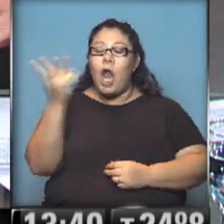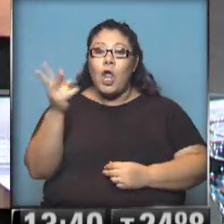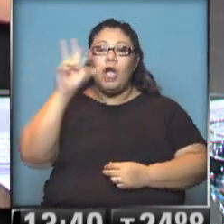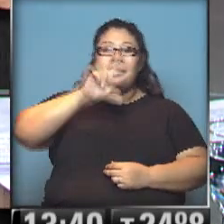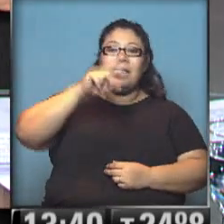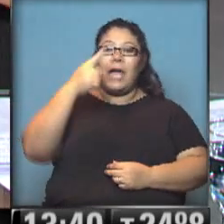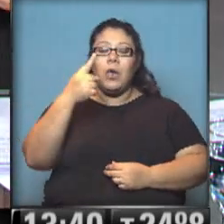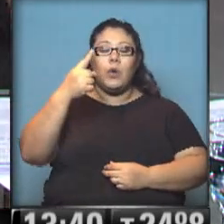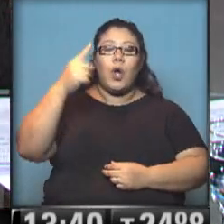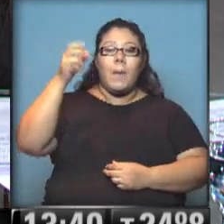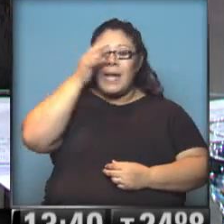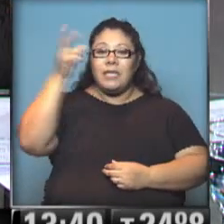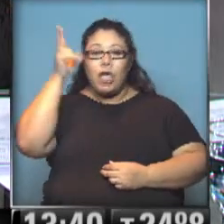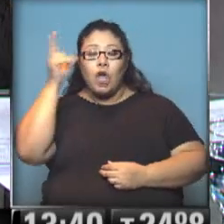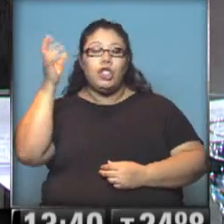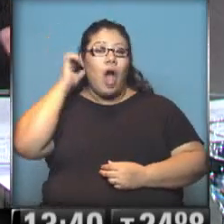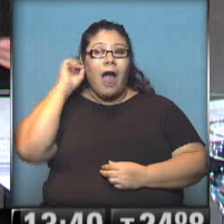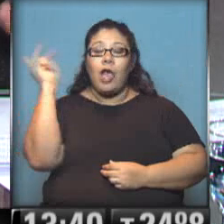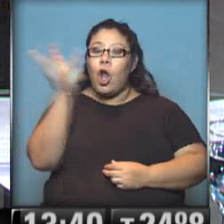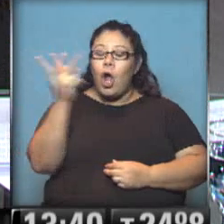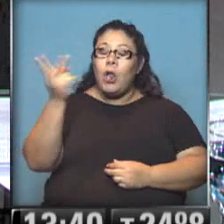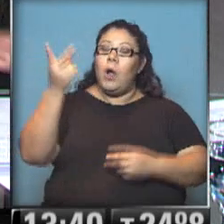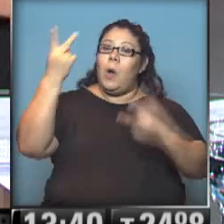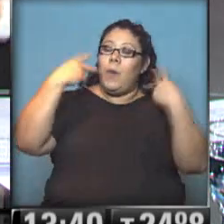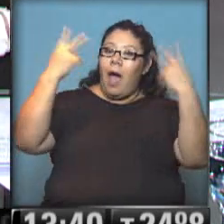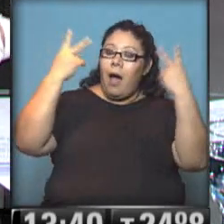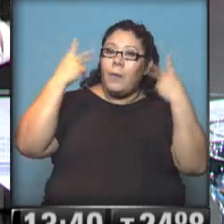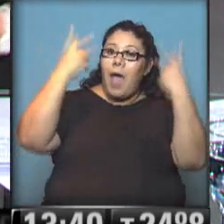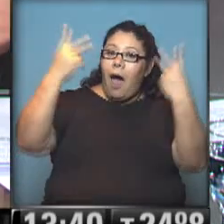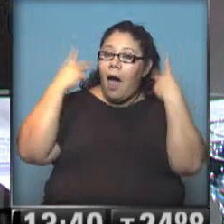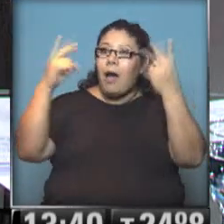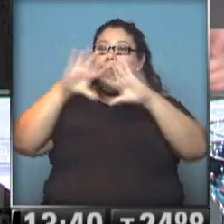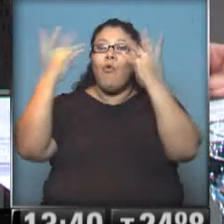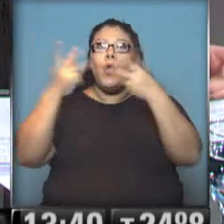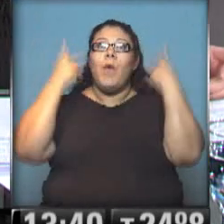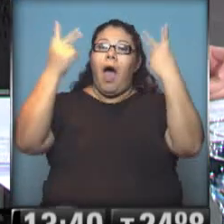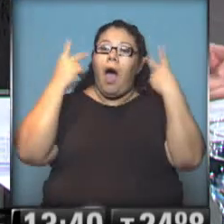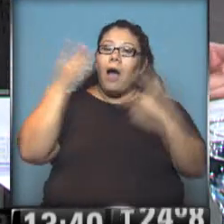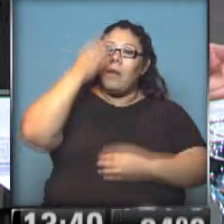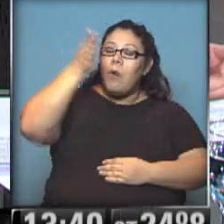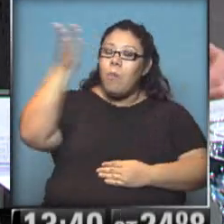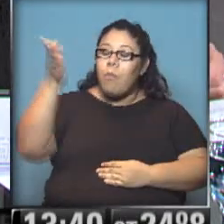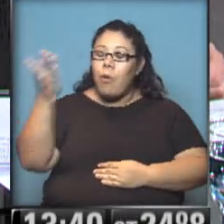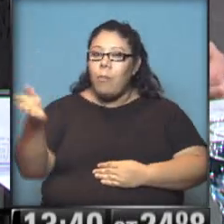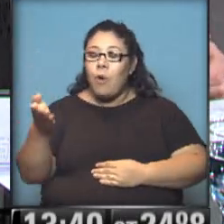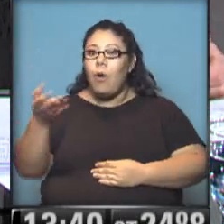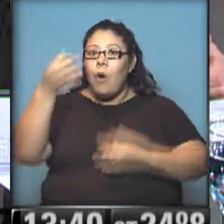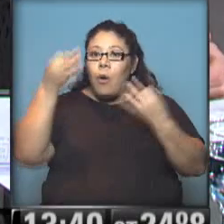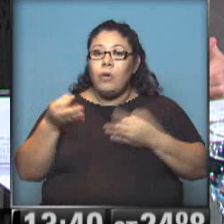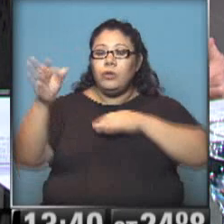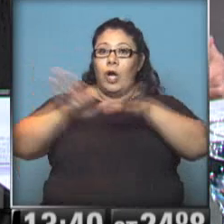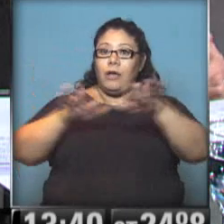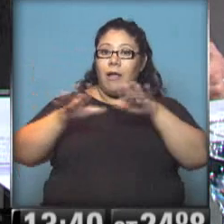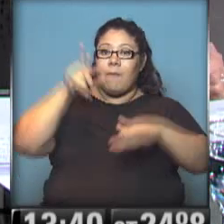Que estaban viajando hace dos años Hace mucho que la familia no los ve Había ocurrido esto, afortunadamente Aparecieron, como se escuchó Y están